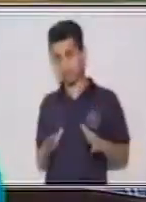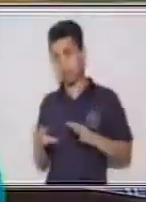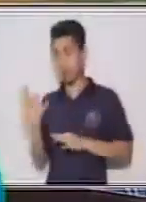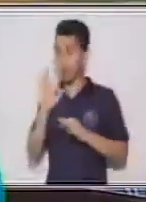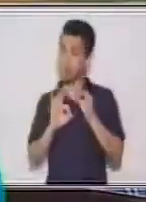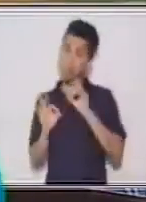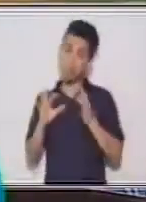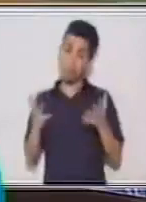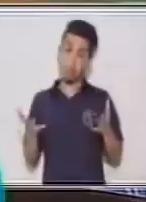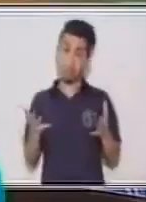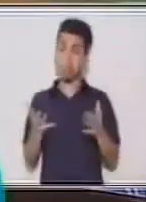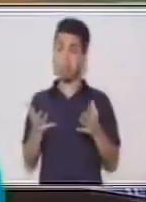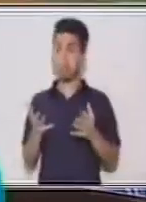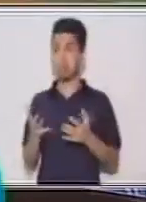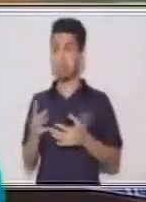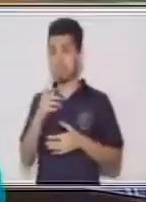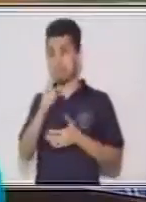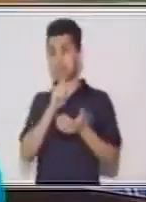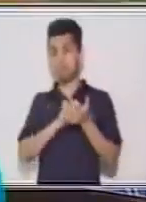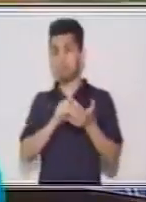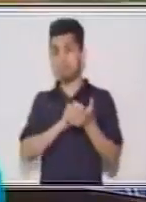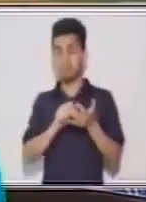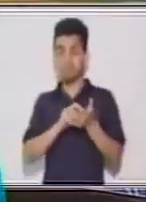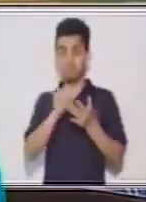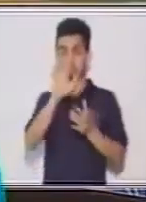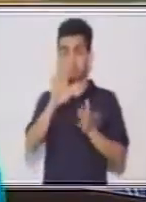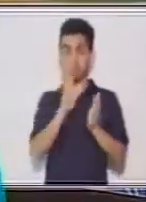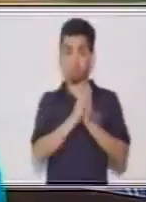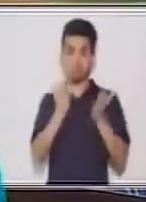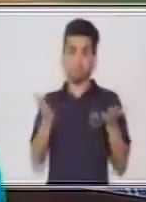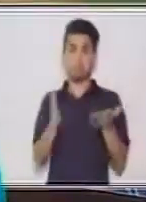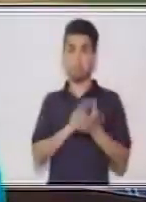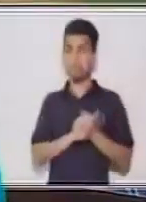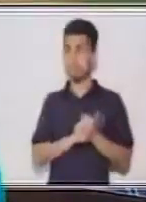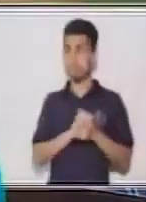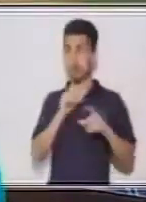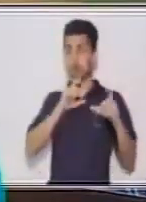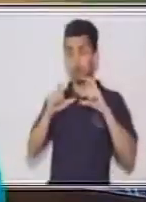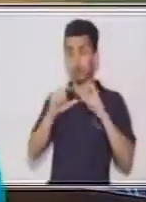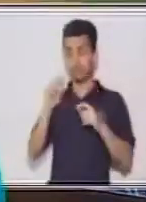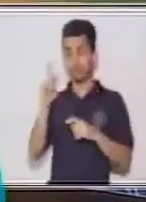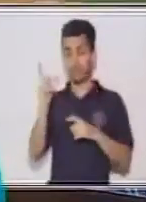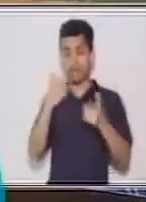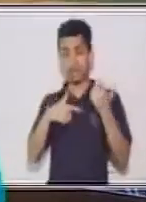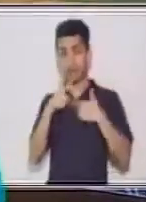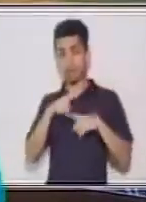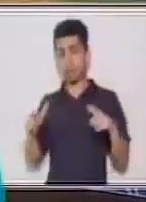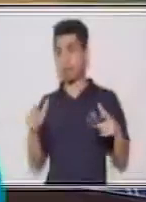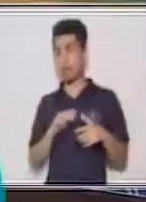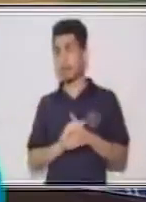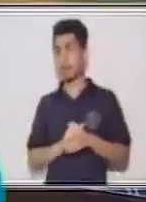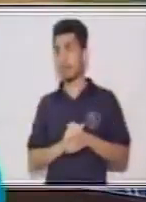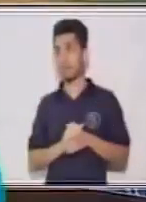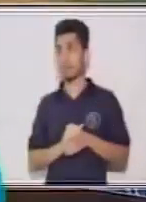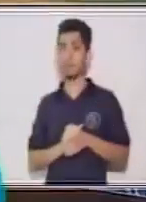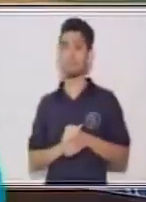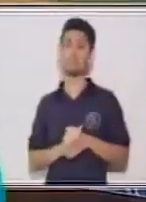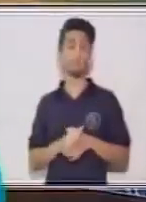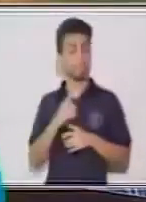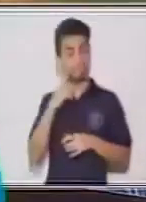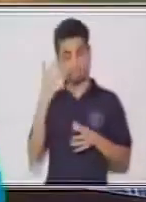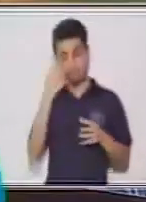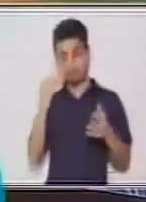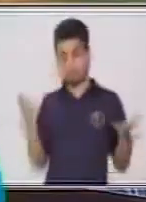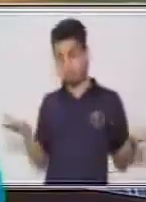si no, pues directamente escribirlos en tu cuaderno de comunicación y lenguaje. ¿Qué te pareció esta mágica